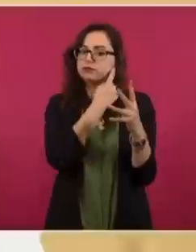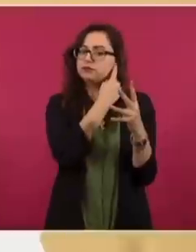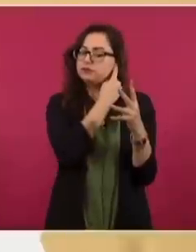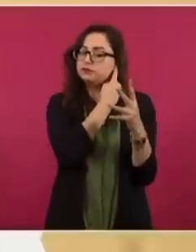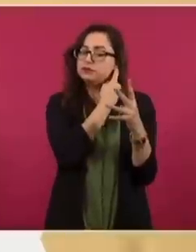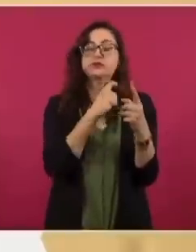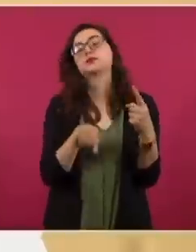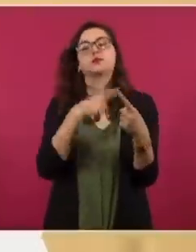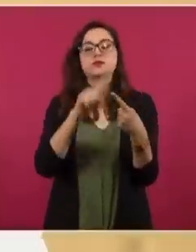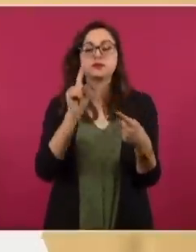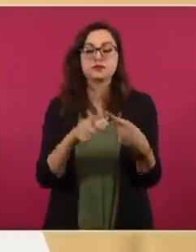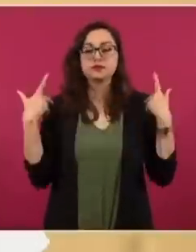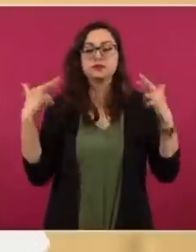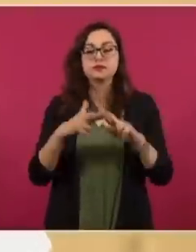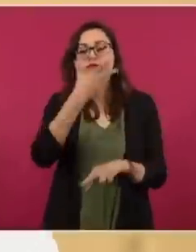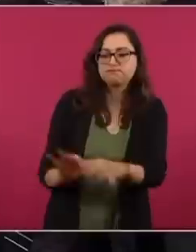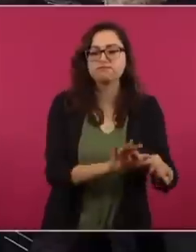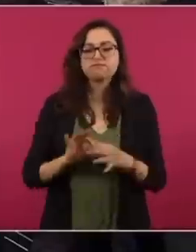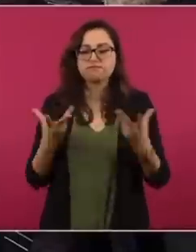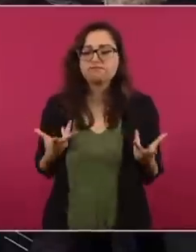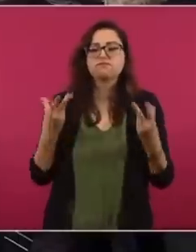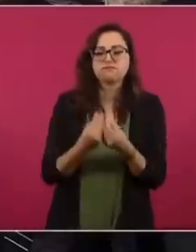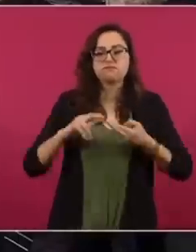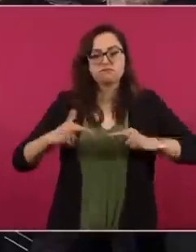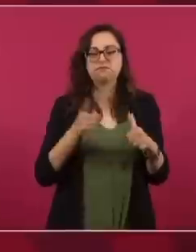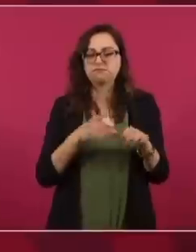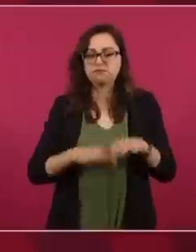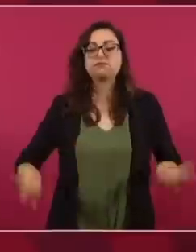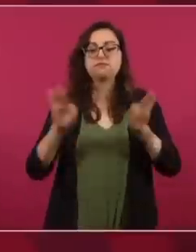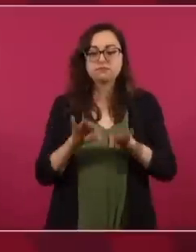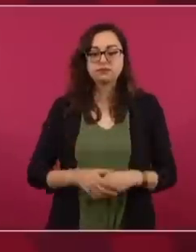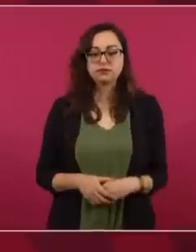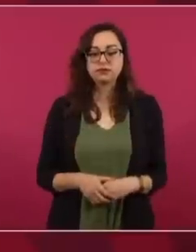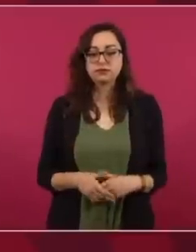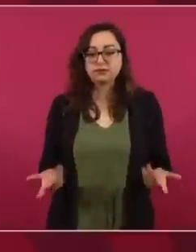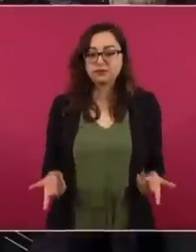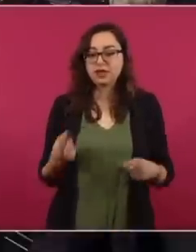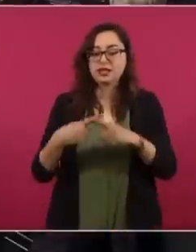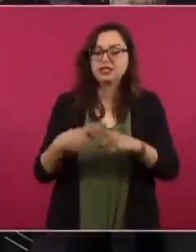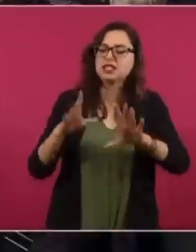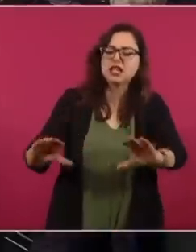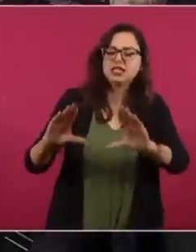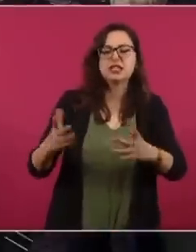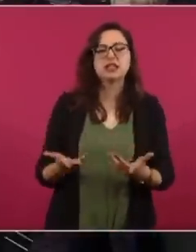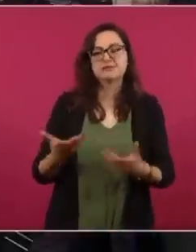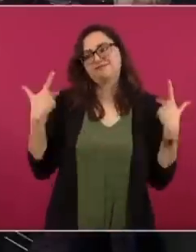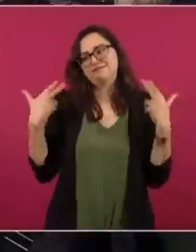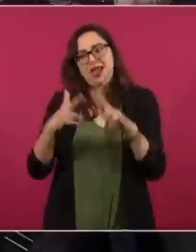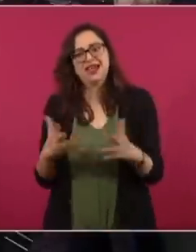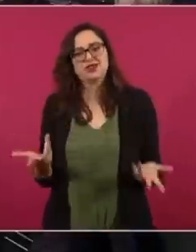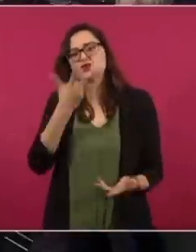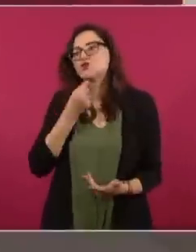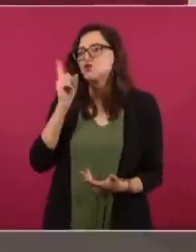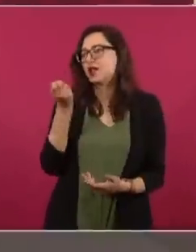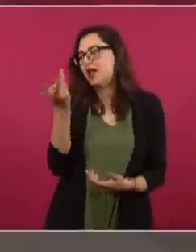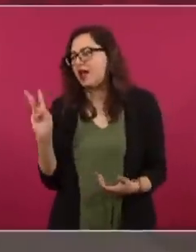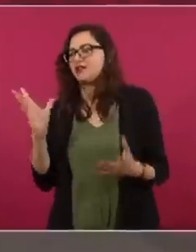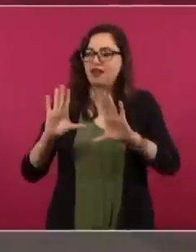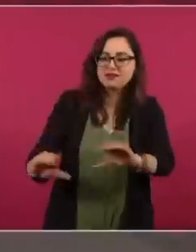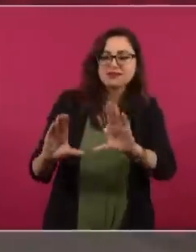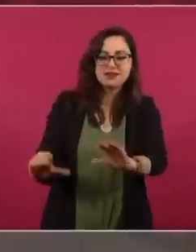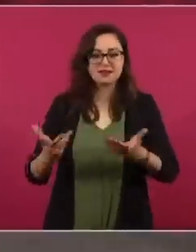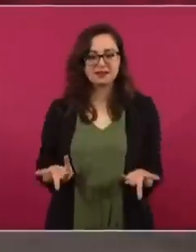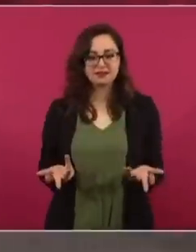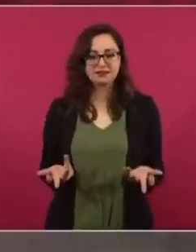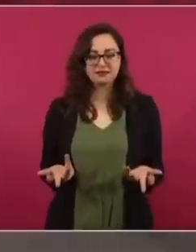Primero, tener una muy buena relación con maestras y maestros. Ahí está la clave. ¿Cómo se transmite el conocimiento? ¿Quién transmite el conocimiento? La maestra, el maestro, en el aula.